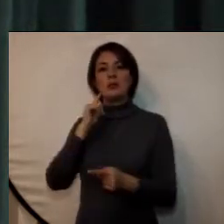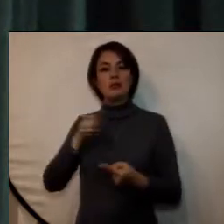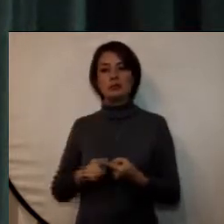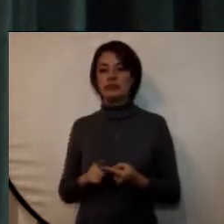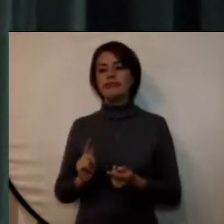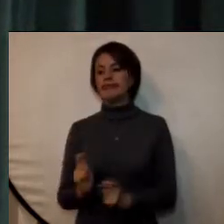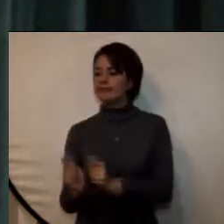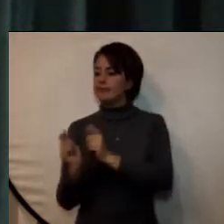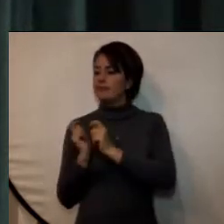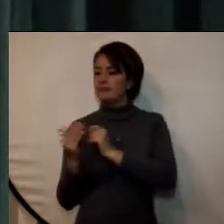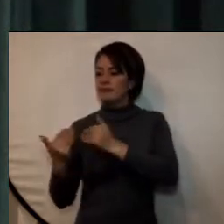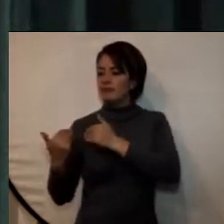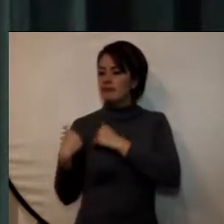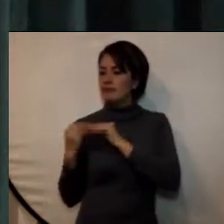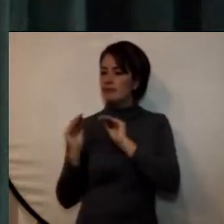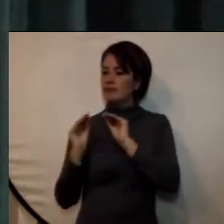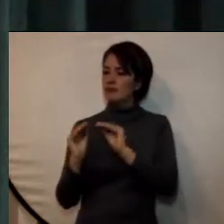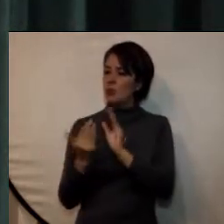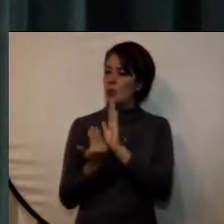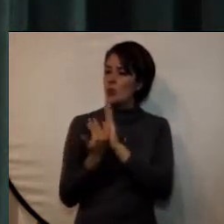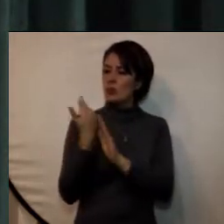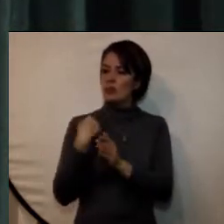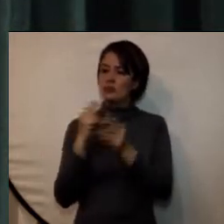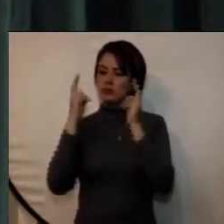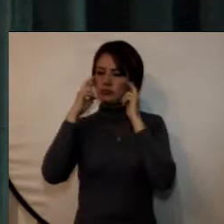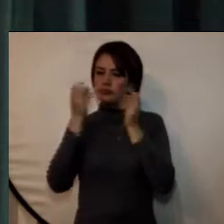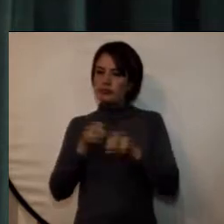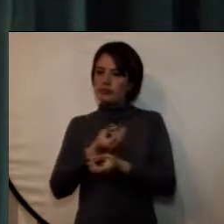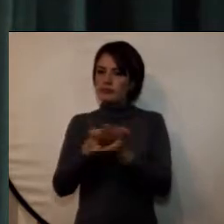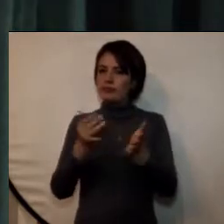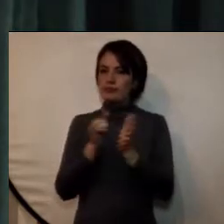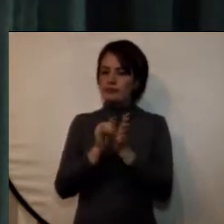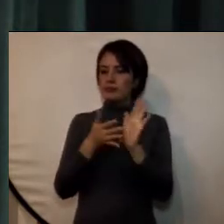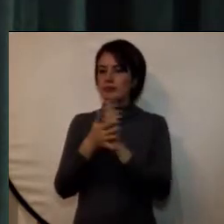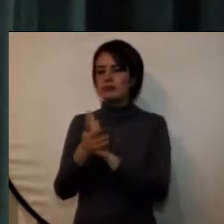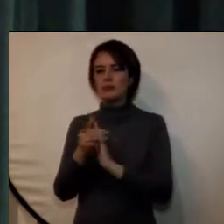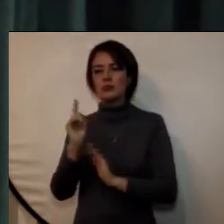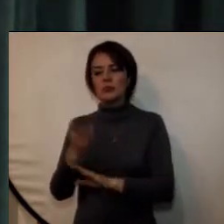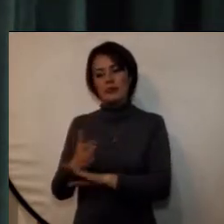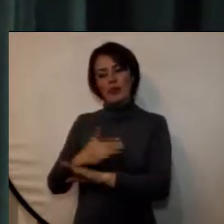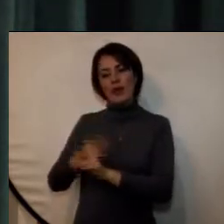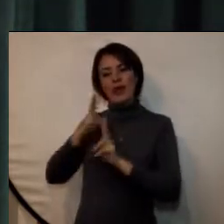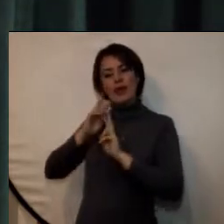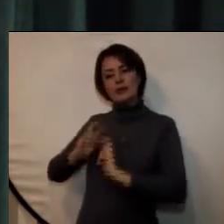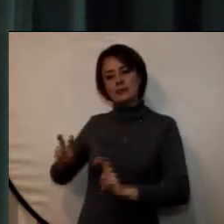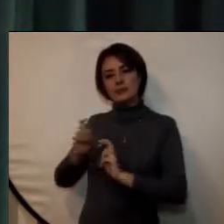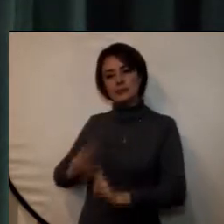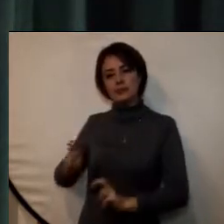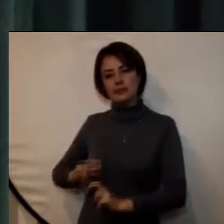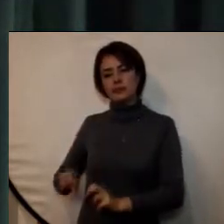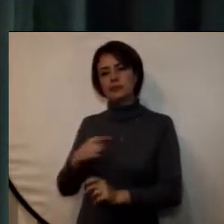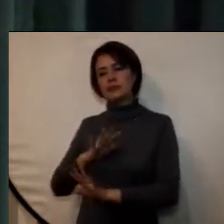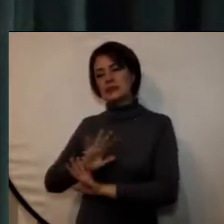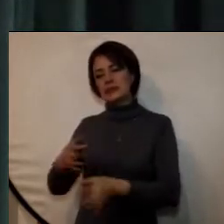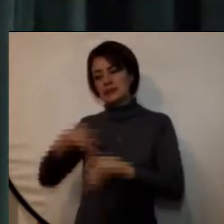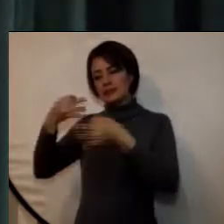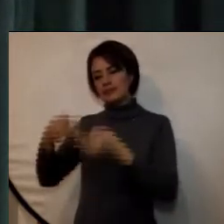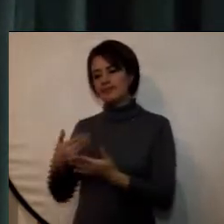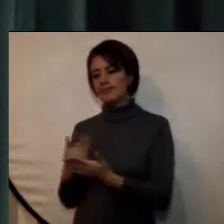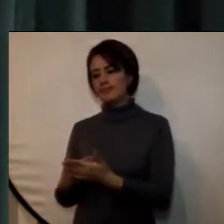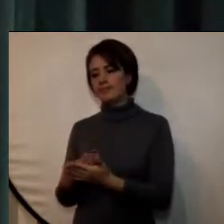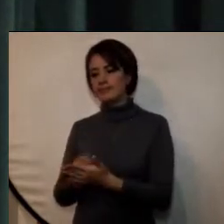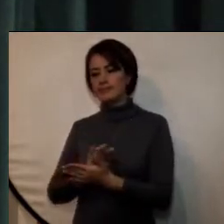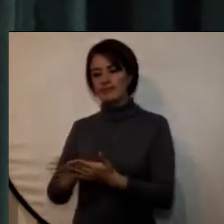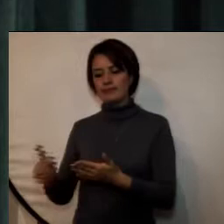responsabilidad en la generación de nuevo conocimiento el cual resulta como producto de la investigación se materializa en